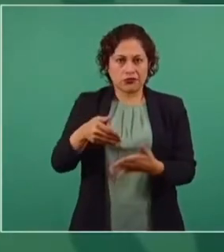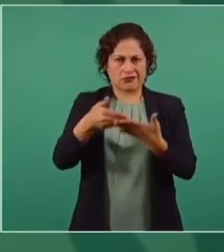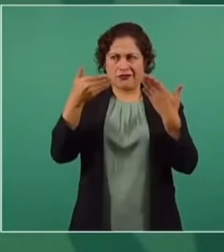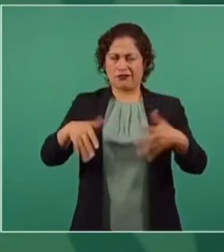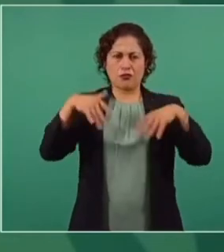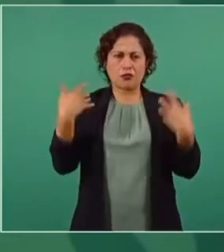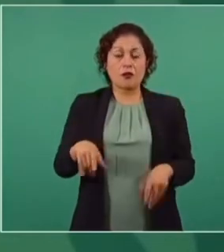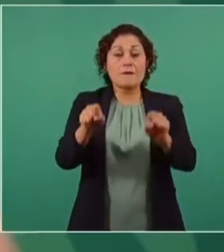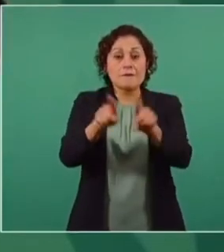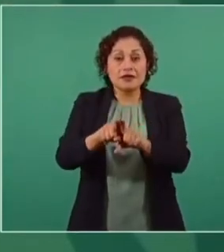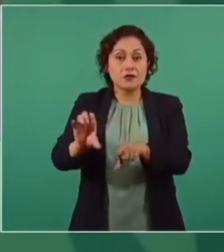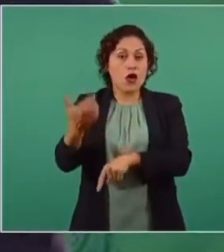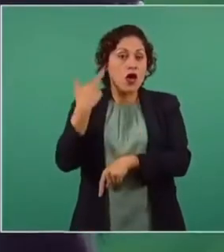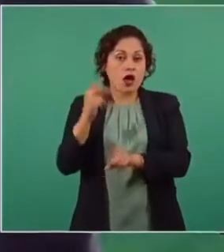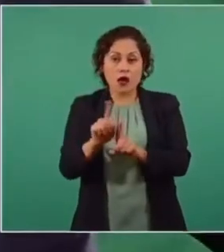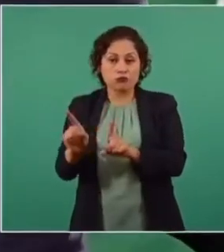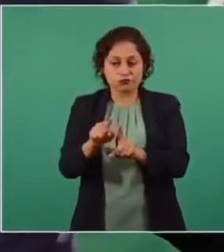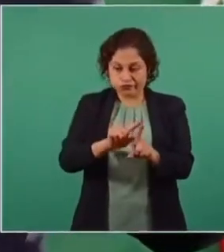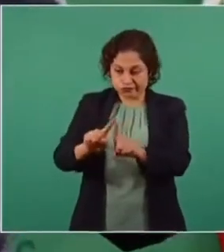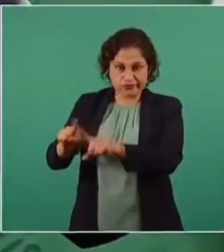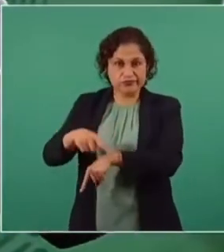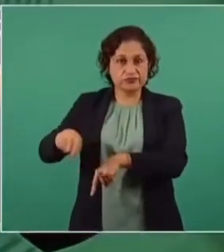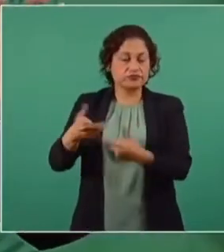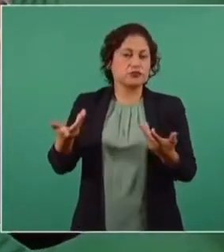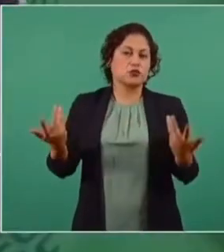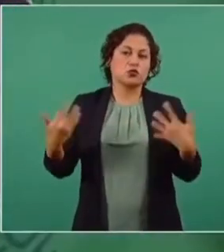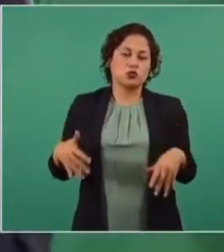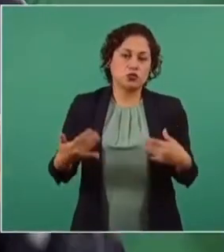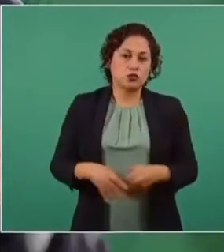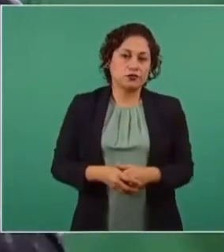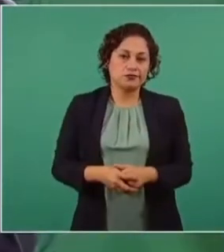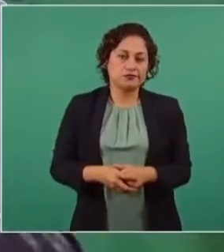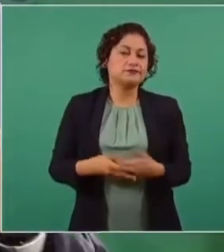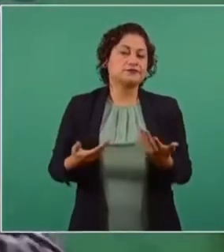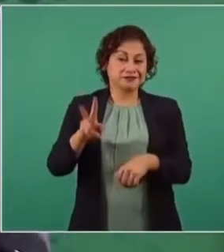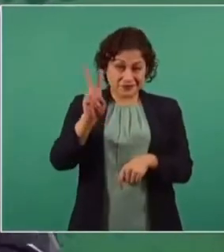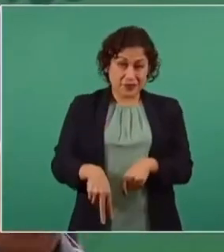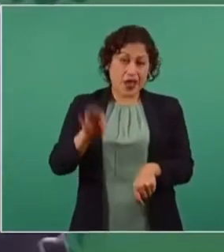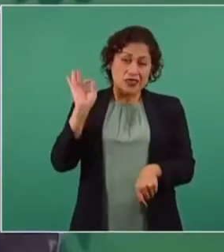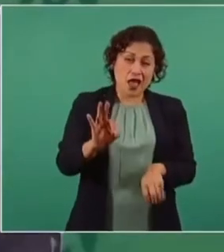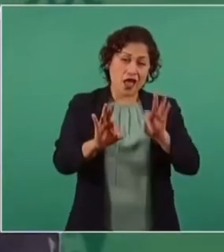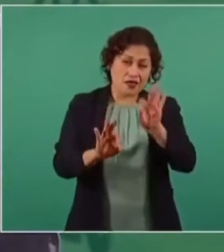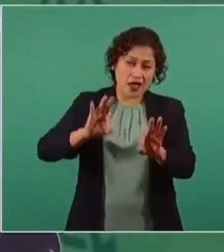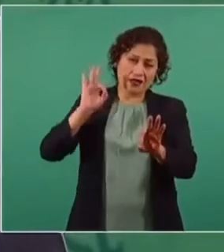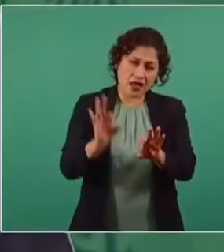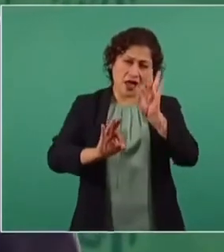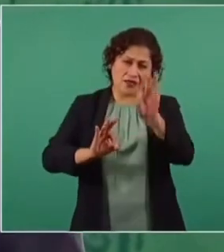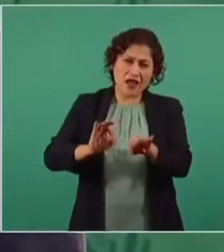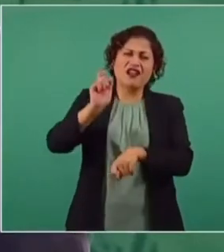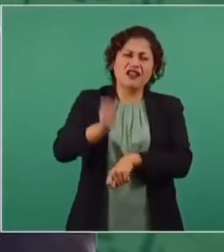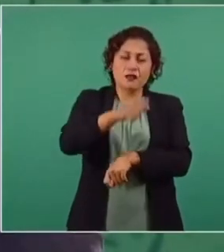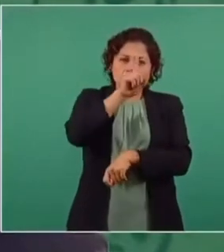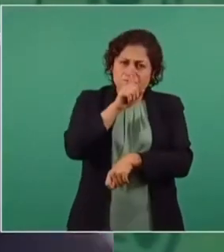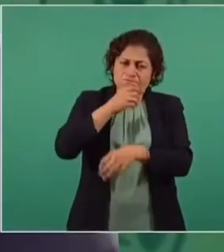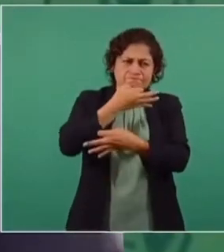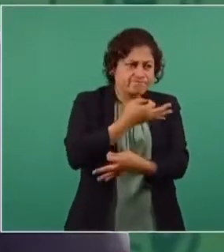Las estaciones de radio es un bombardeo constante de mentiras,